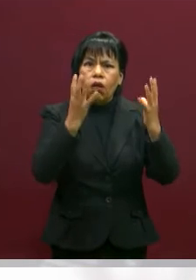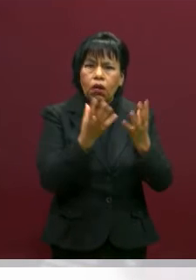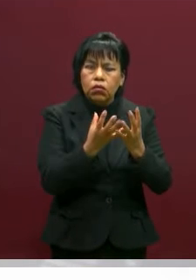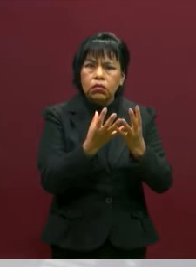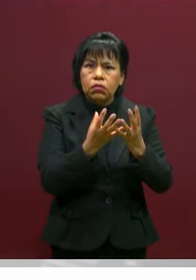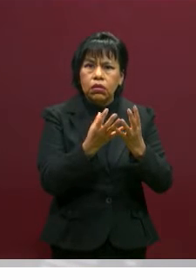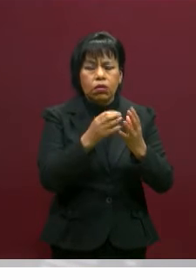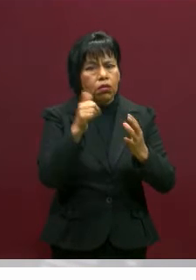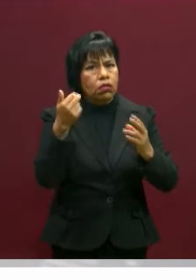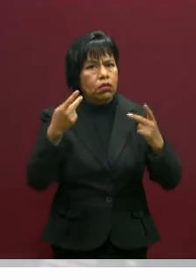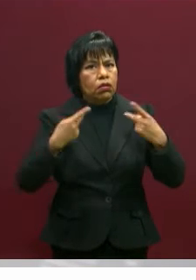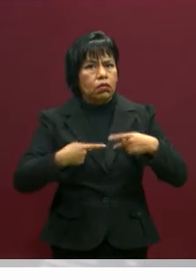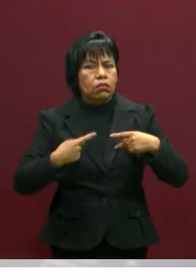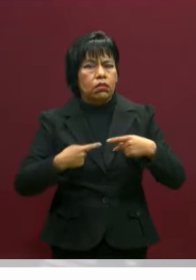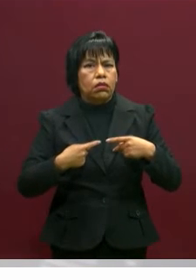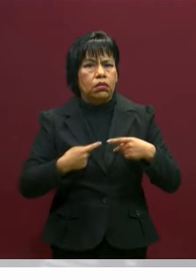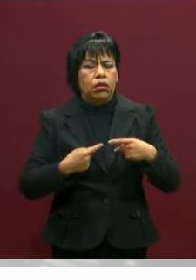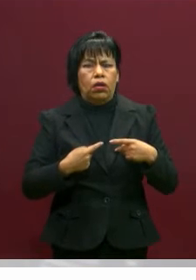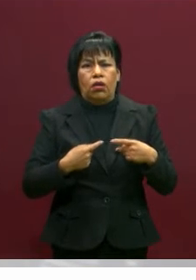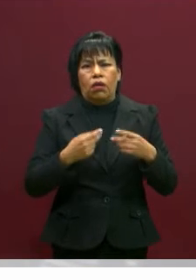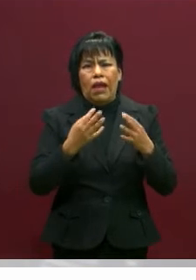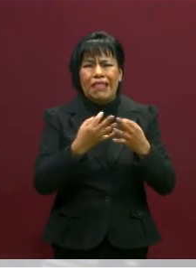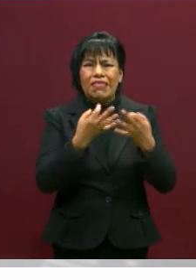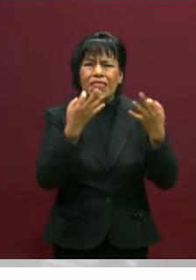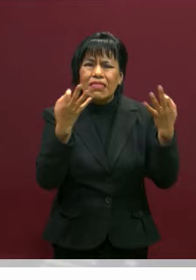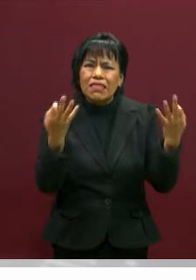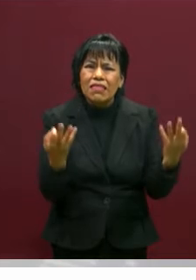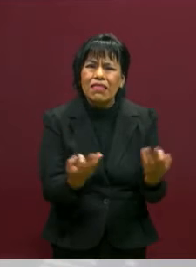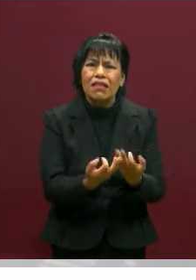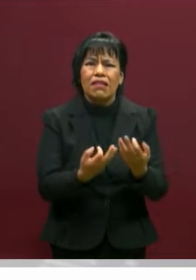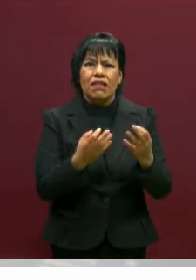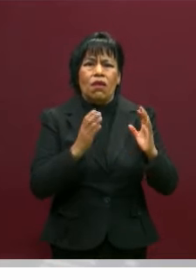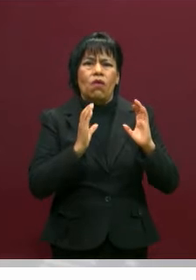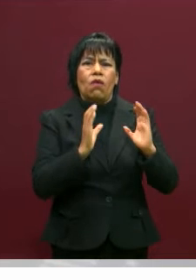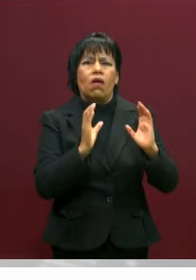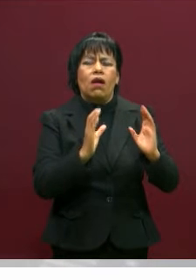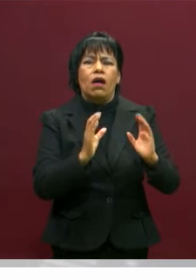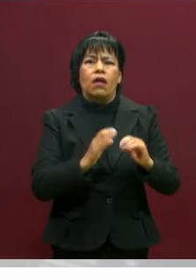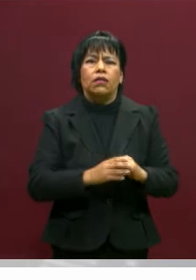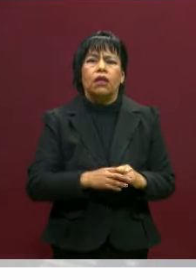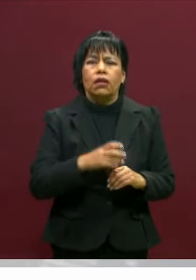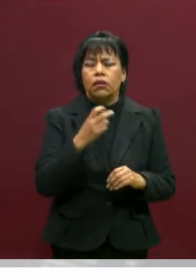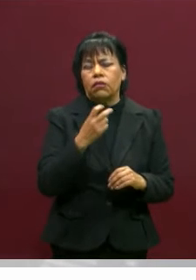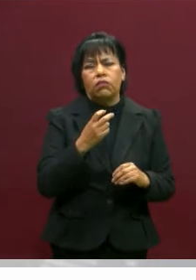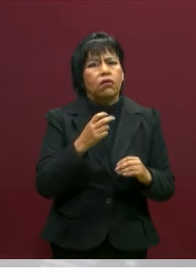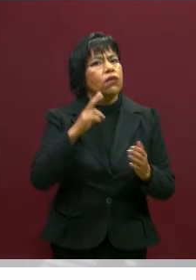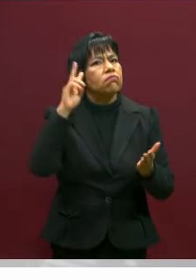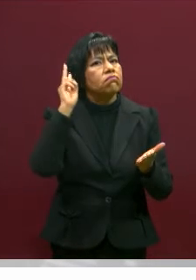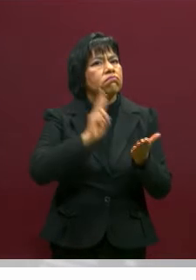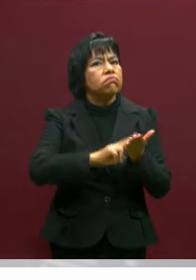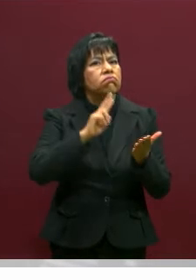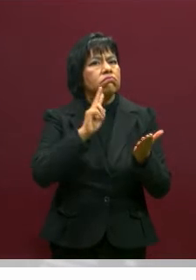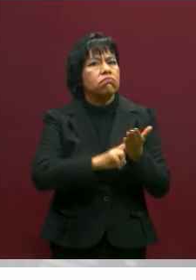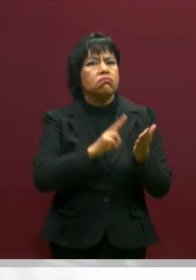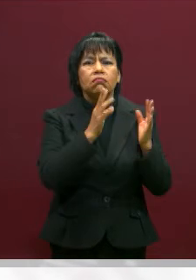con los otros seres vivos y con el cosmos, con la tierra. Por eso esta ética del cuidado es tan valiosa.